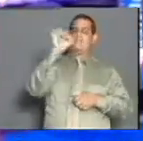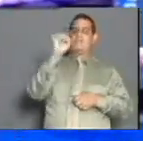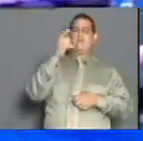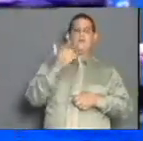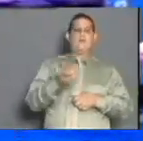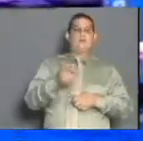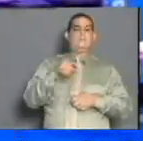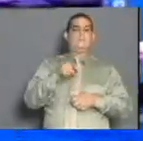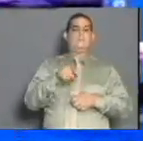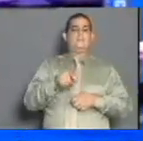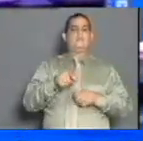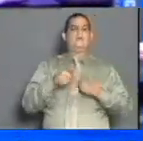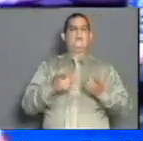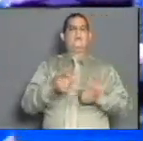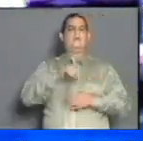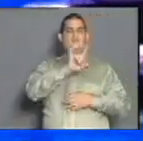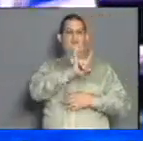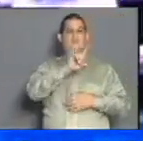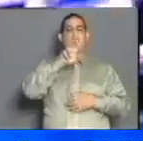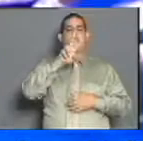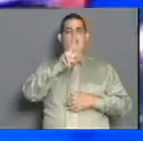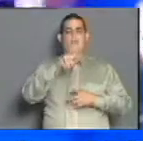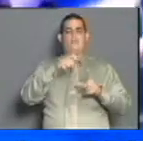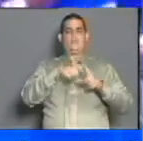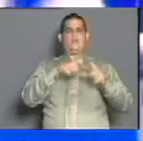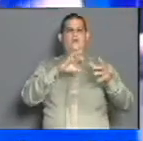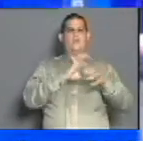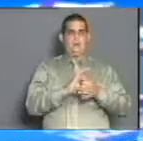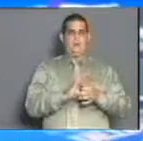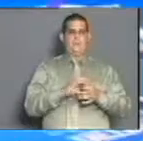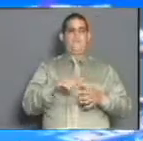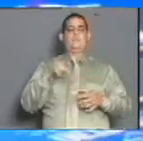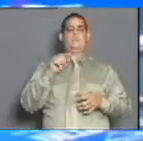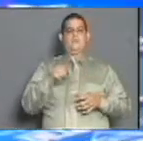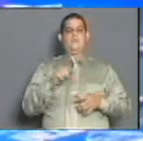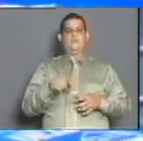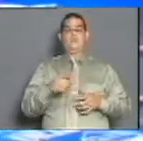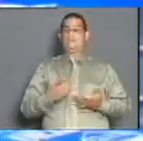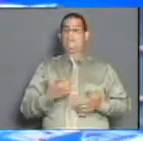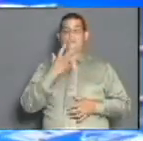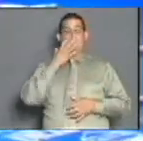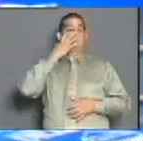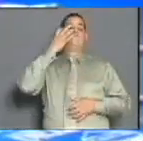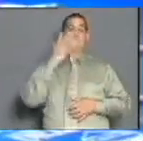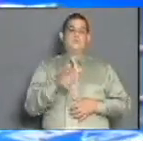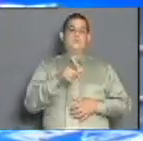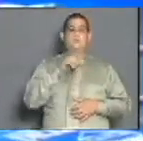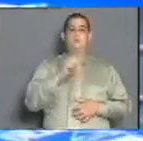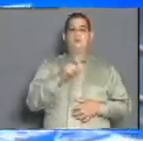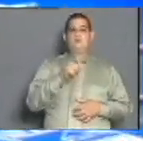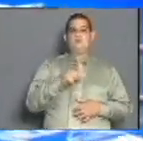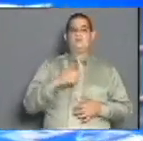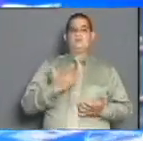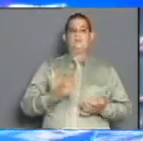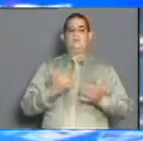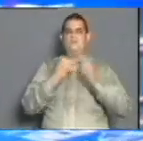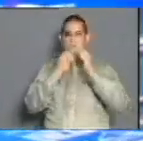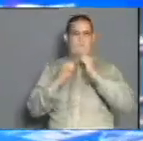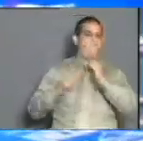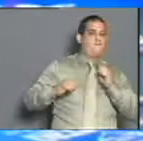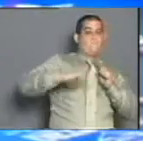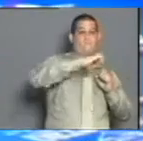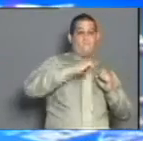en la nueva división de los 92 kilogramos apoyado en su indiscutible ingenio y ese letal yacht de